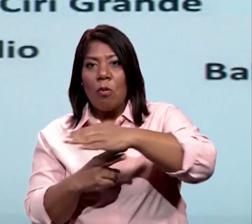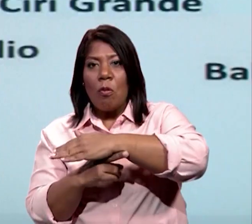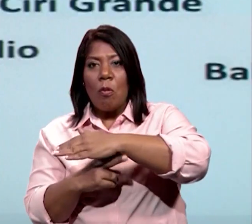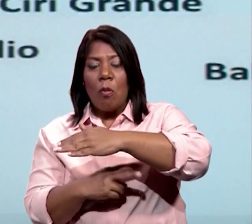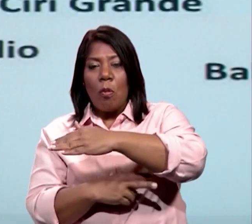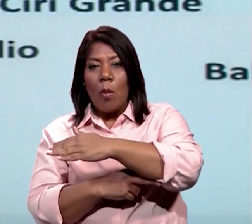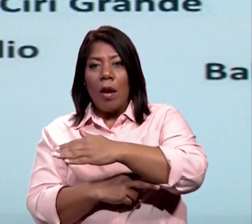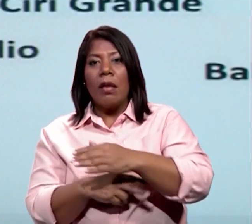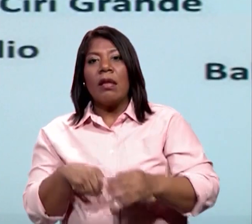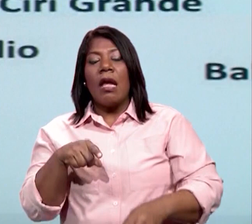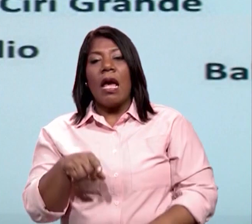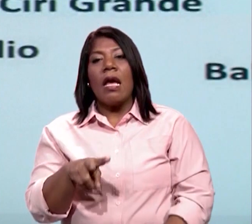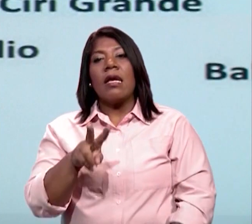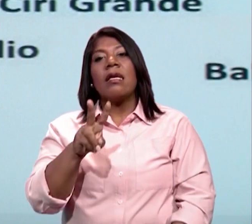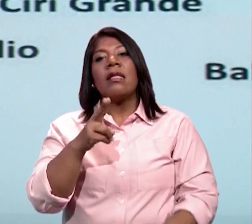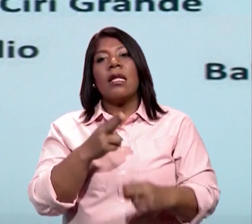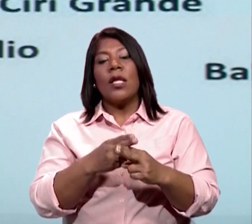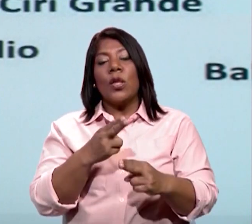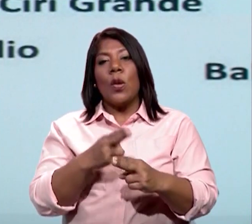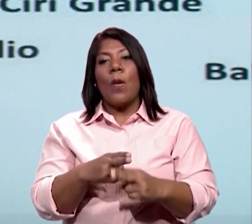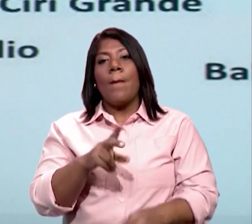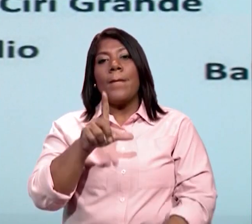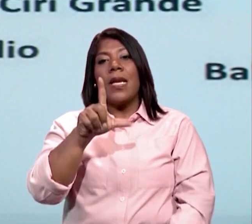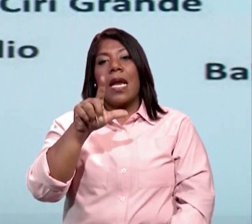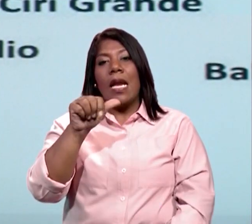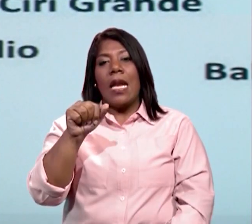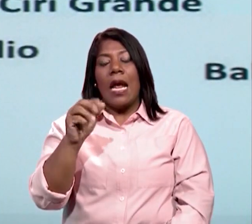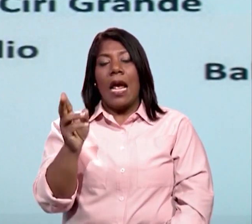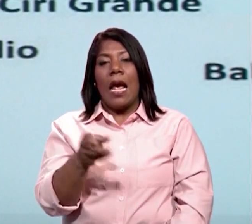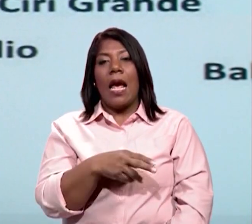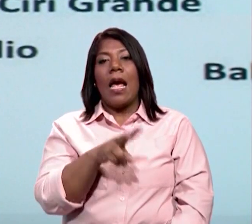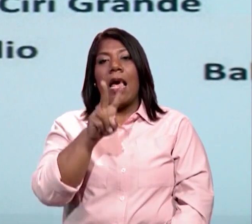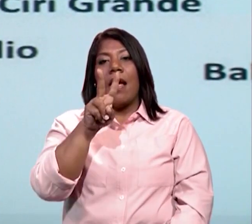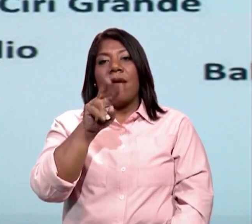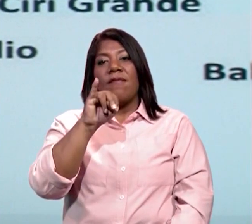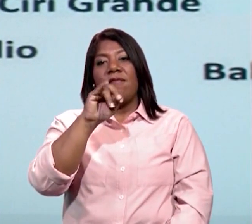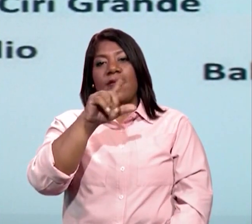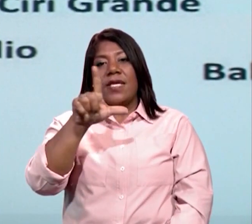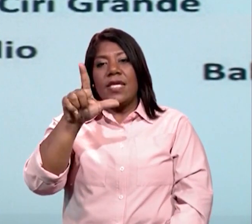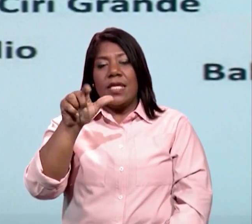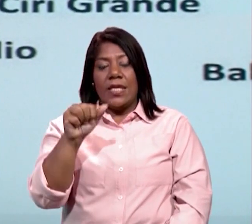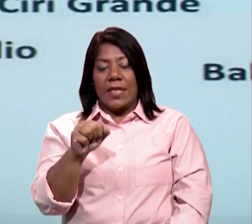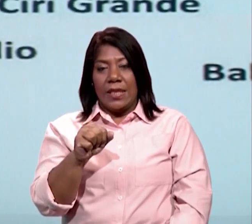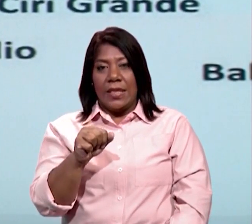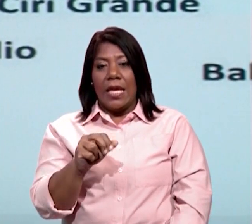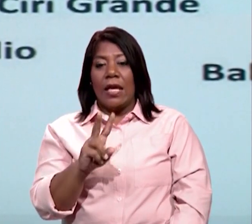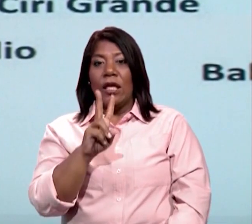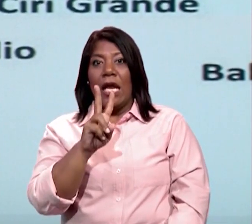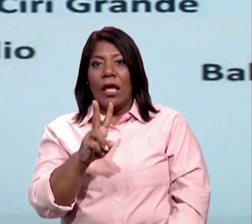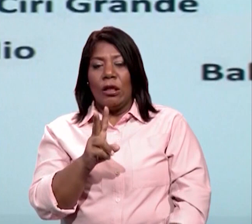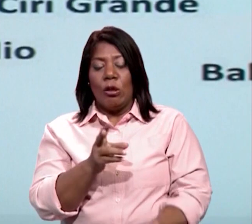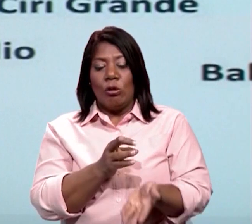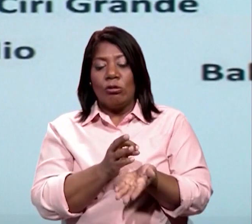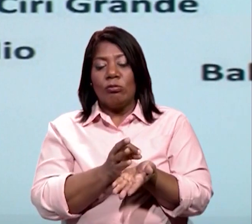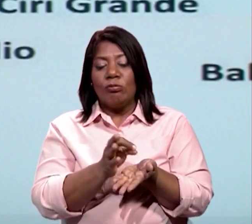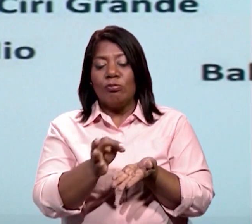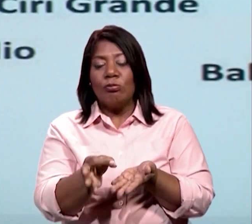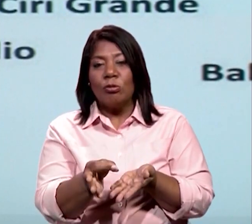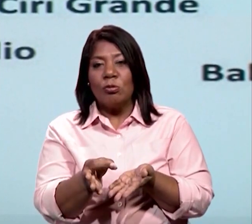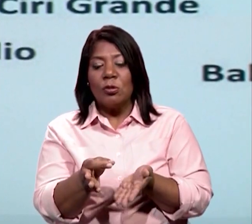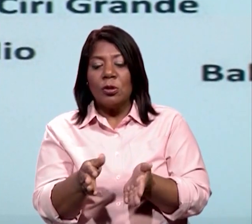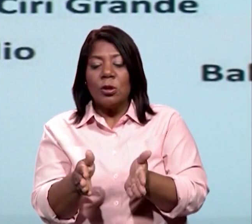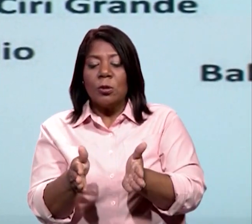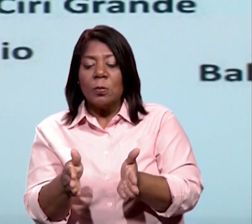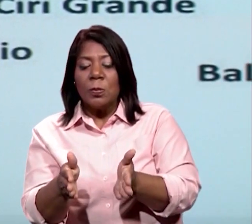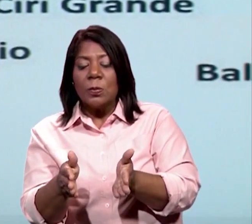la división entre la provincia de Herrera y la provincia de Los Santos. Aquí